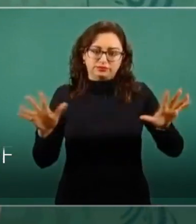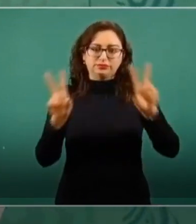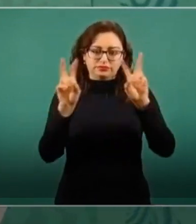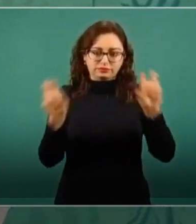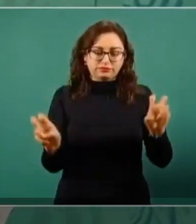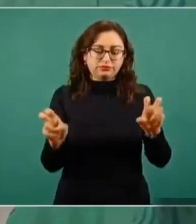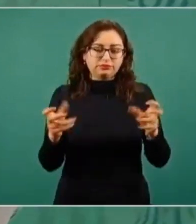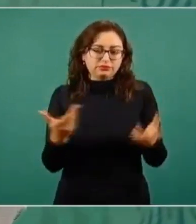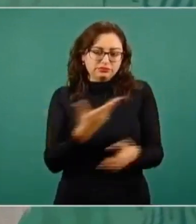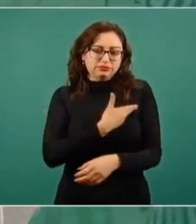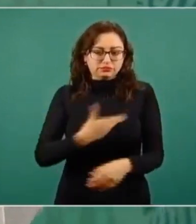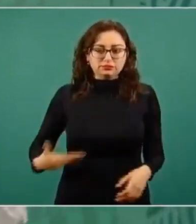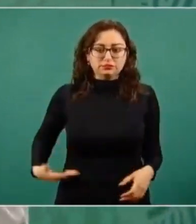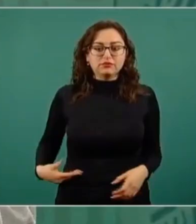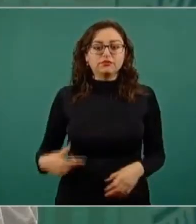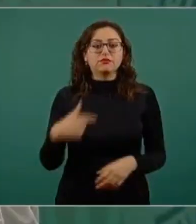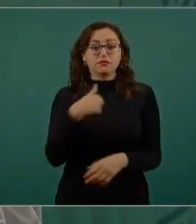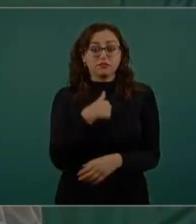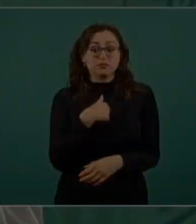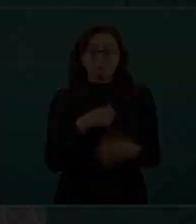de salud del presidente, pero yo les puedo adelantar que está bien.